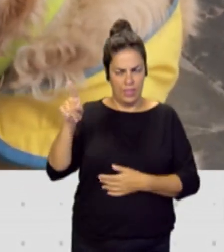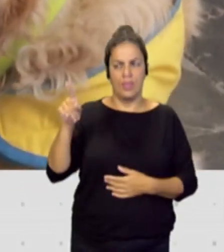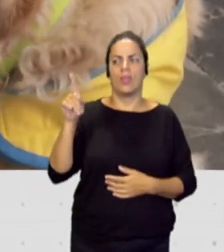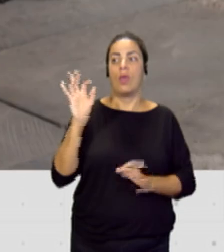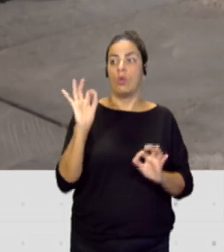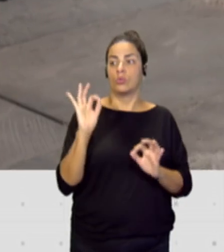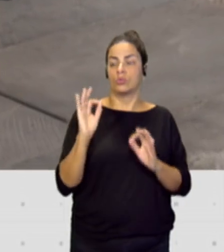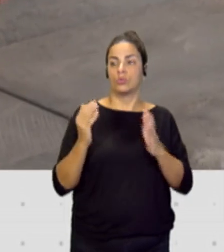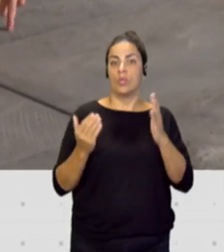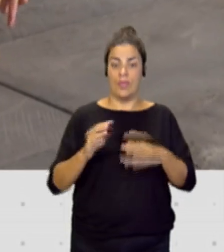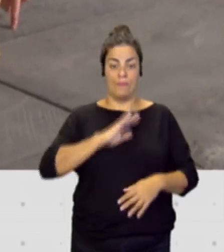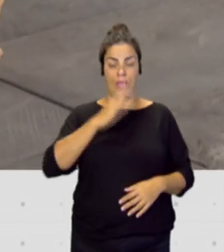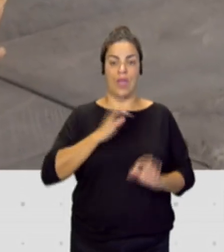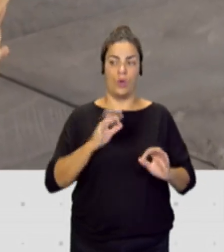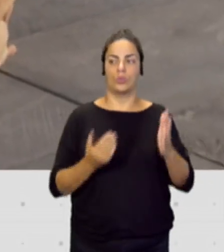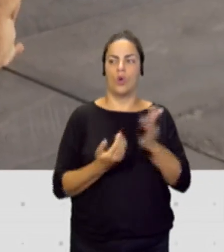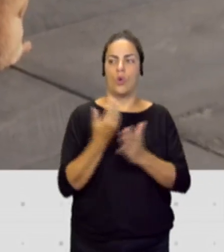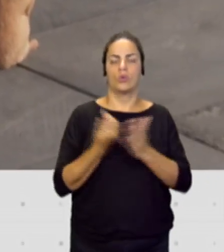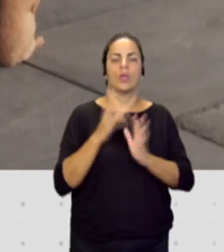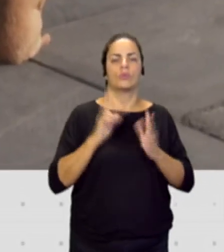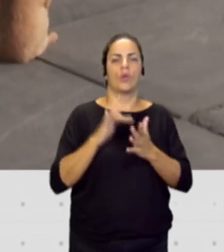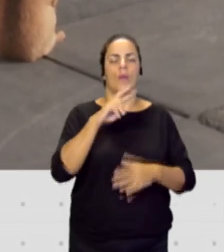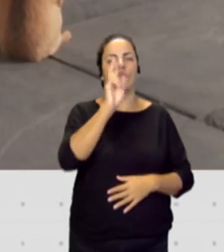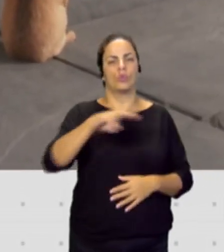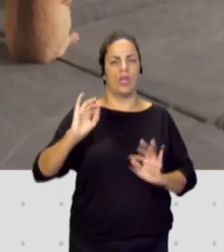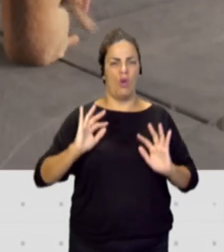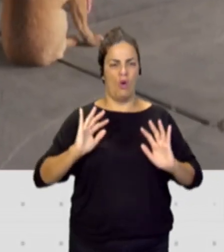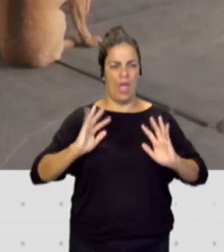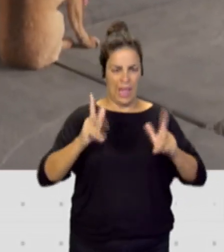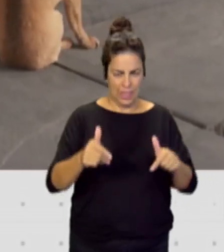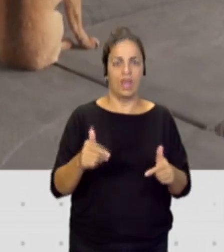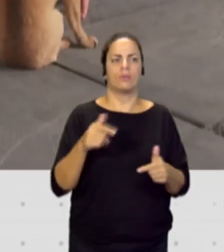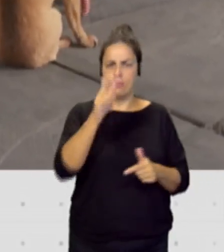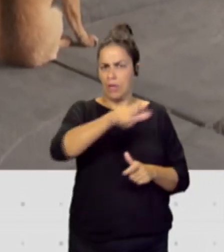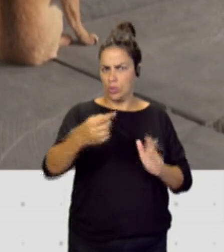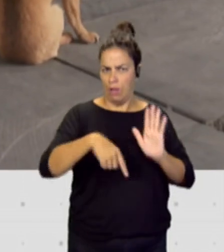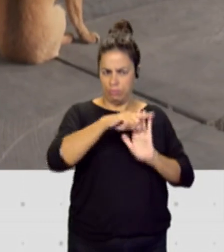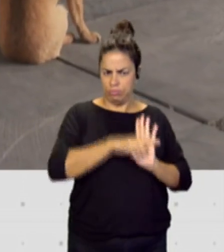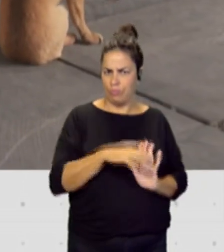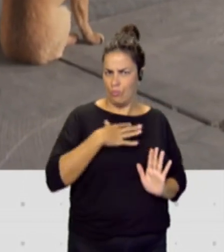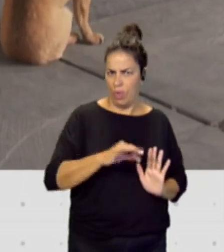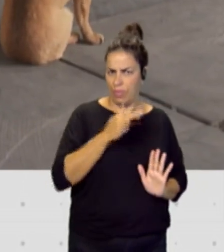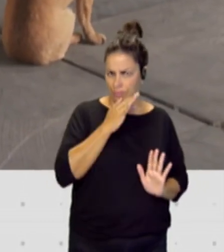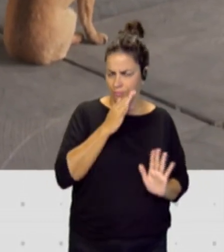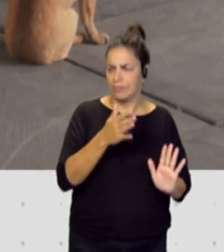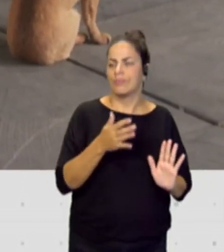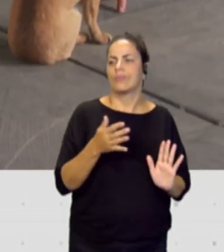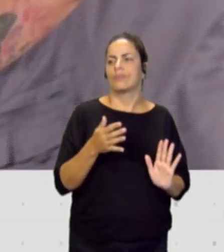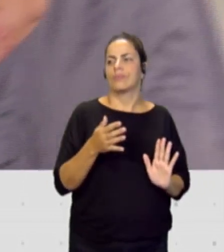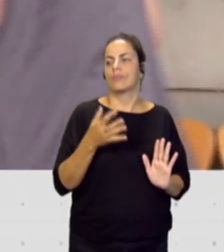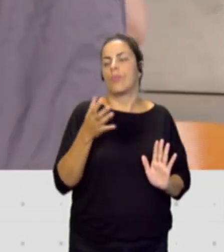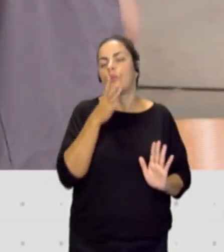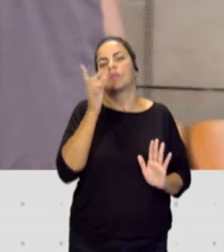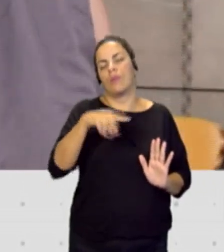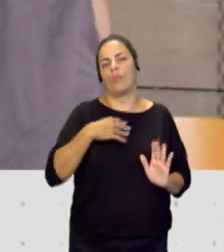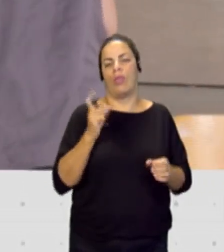jornadas que se desarrollan mañana en el Museo de Oelder, que todavía está la gente a tiempo de inscribirse, porque puede hacerse también online, no